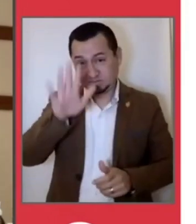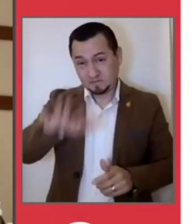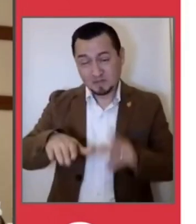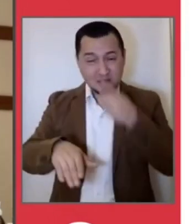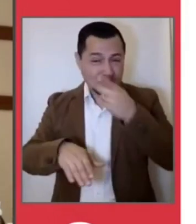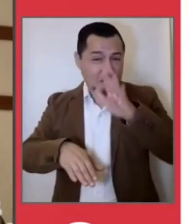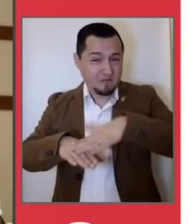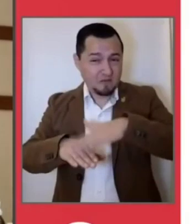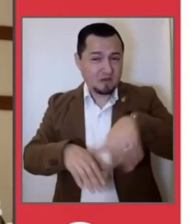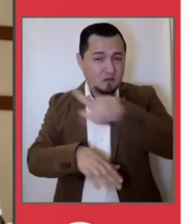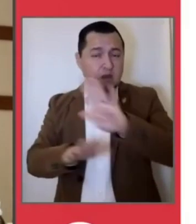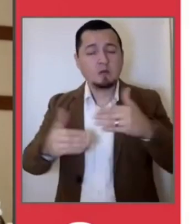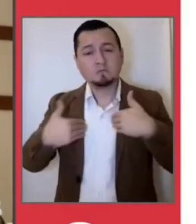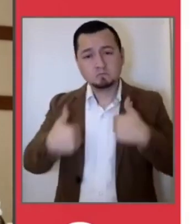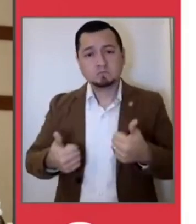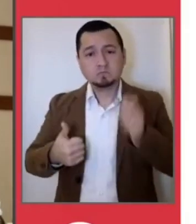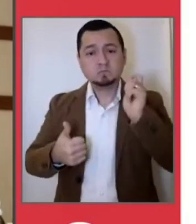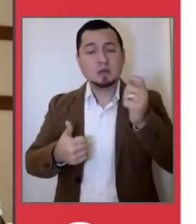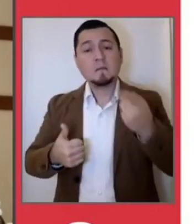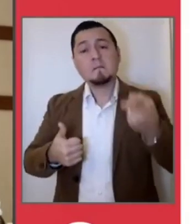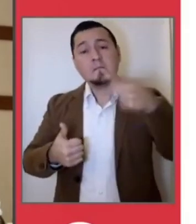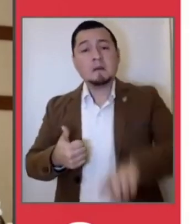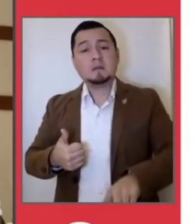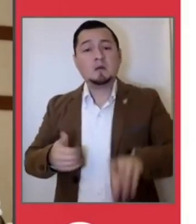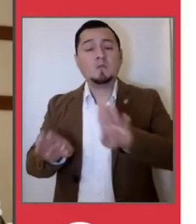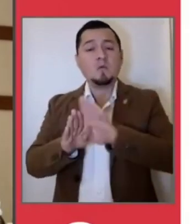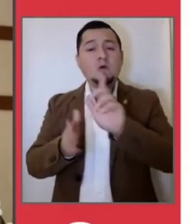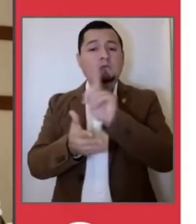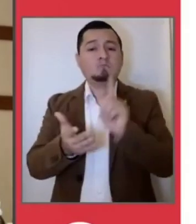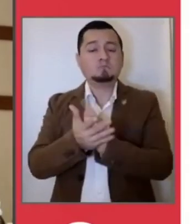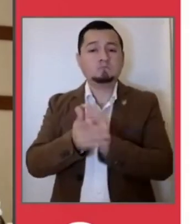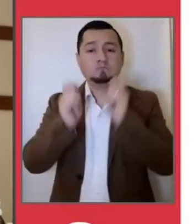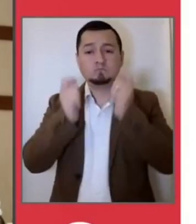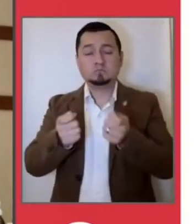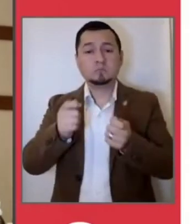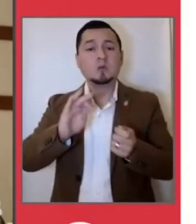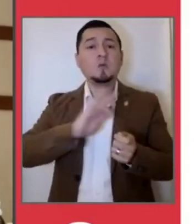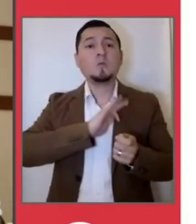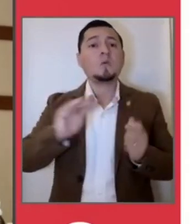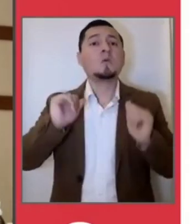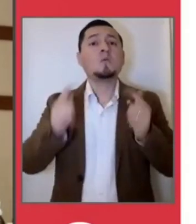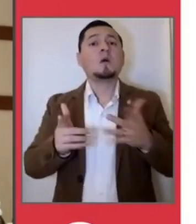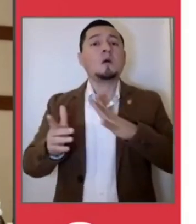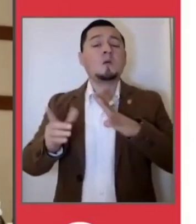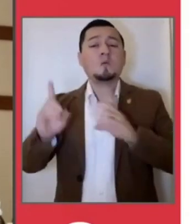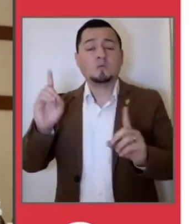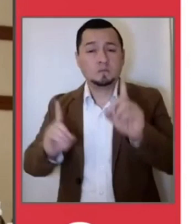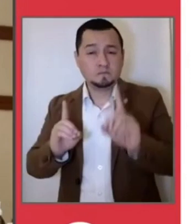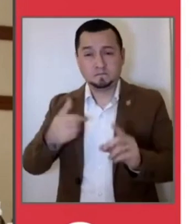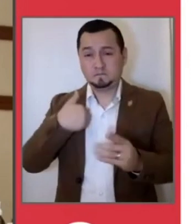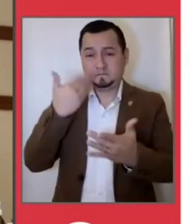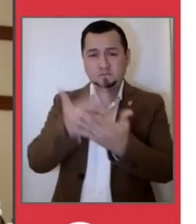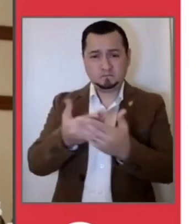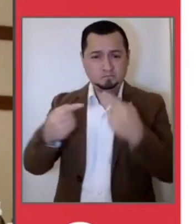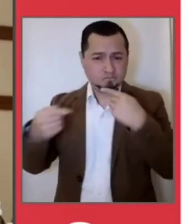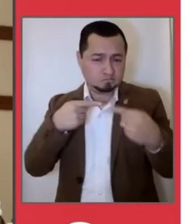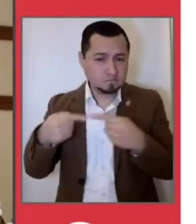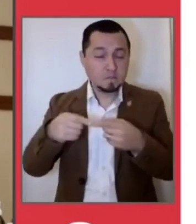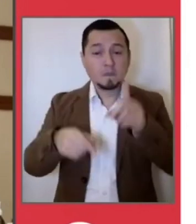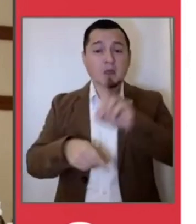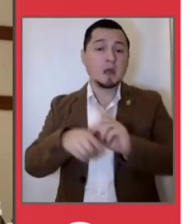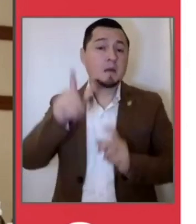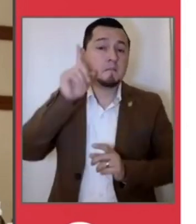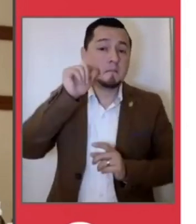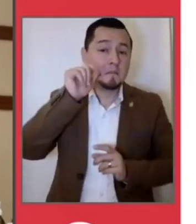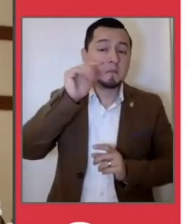Como lo hemos hecho siempre, habrá un decreto que nos permita detallar y aclarar cualquier duda al respecto. También le he pedido a la mesa de salud que el día de